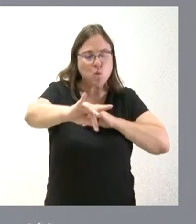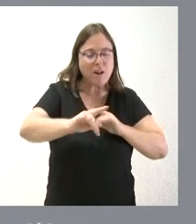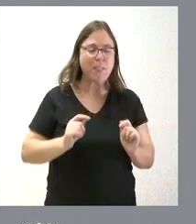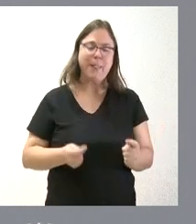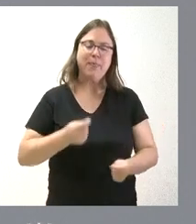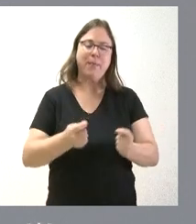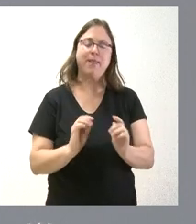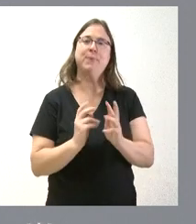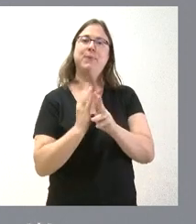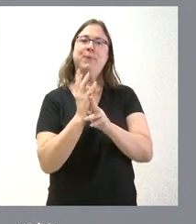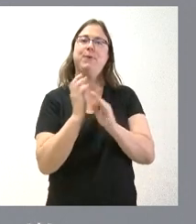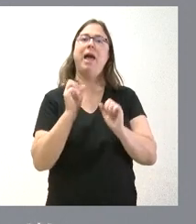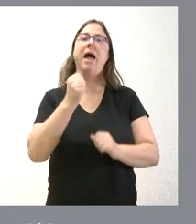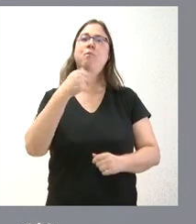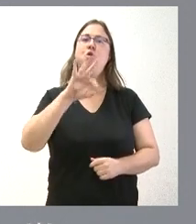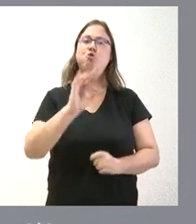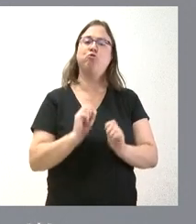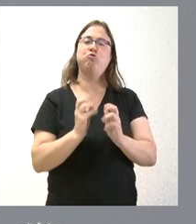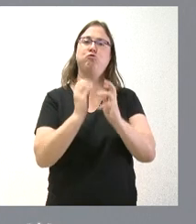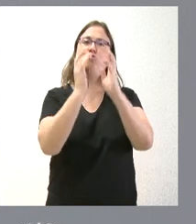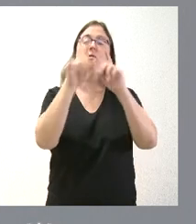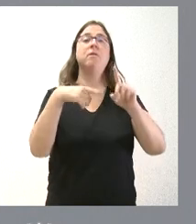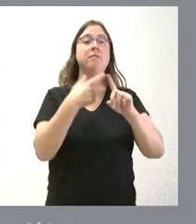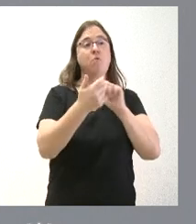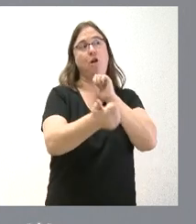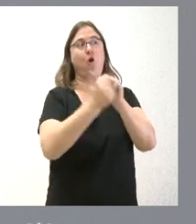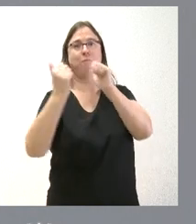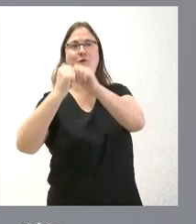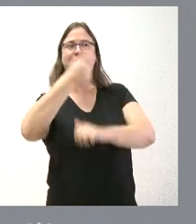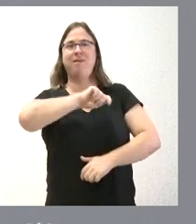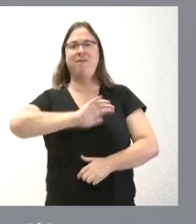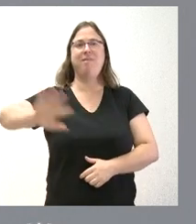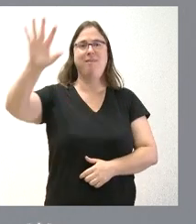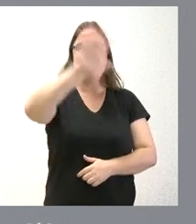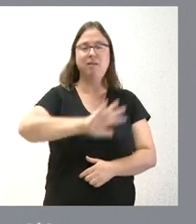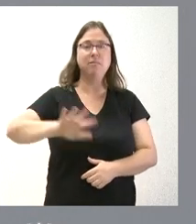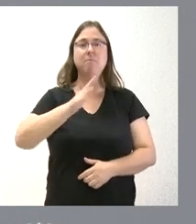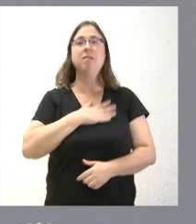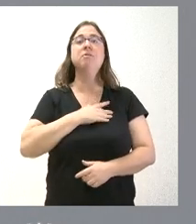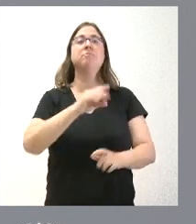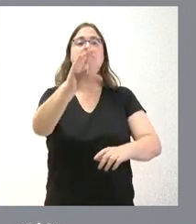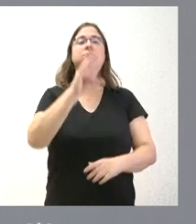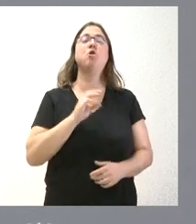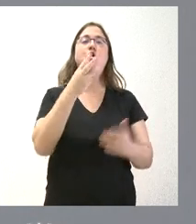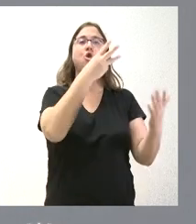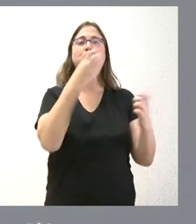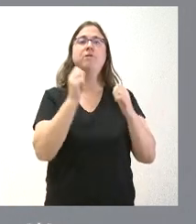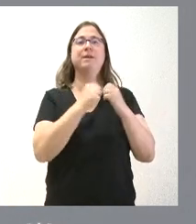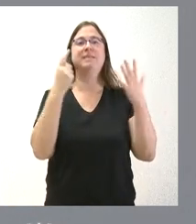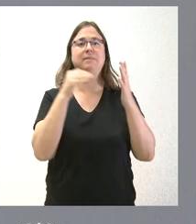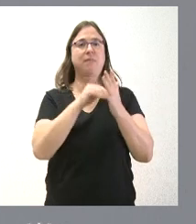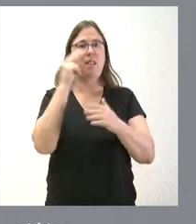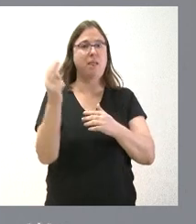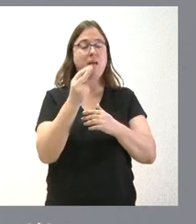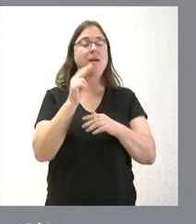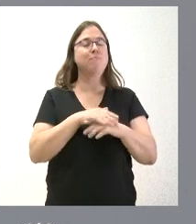nutrientes y que lo que aquí hacemos pueda ser extrapolado a otros lugares de España. La aportación que recibimos es de 826.000 euros, pero lo importante es que